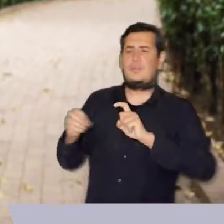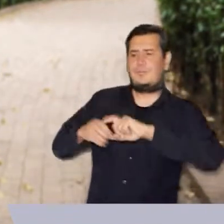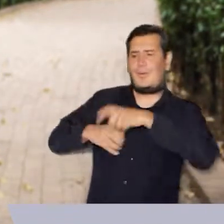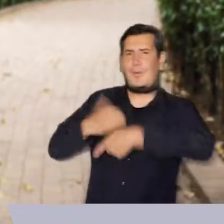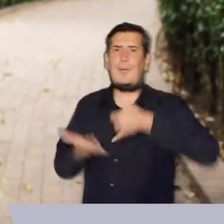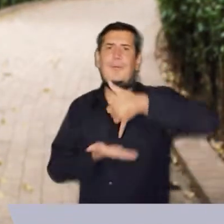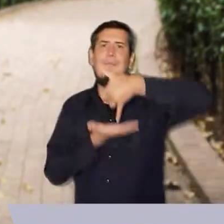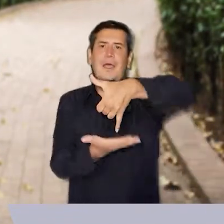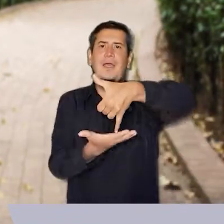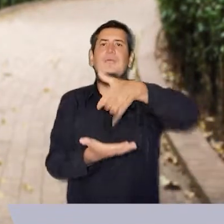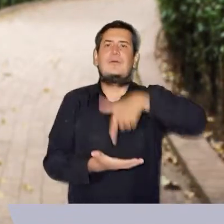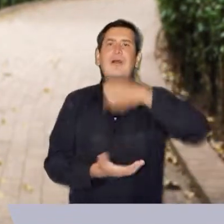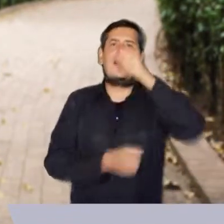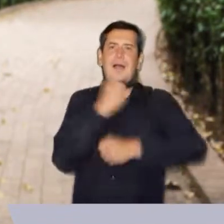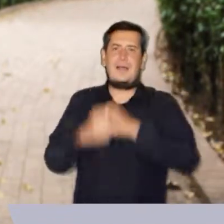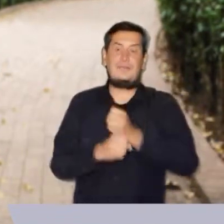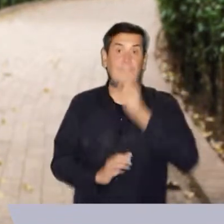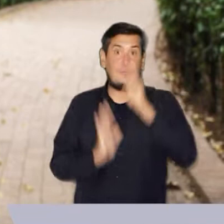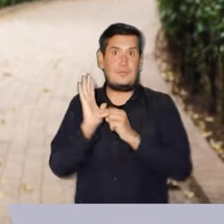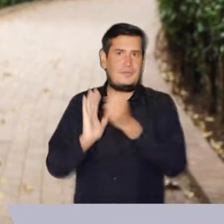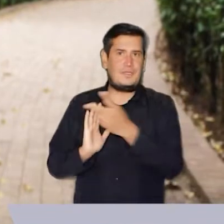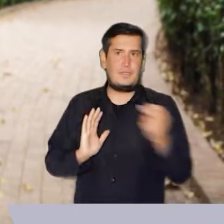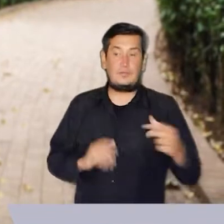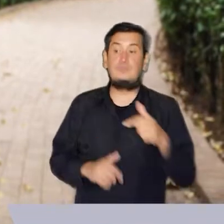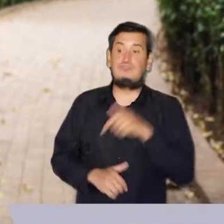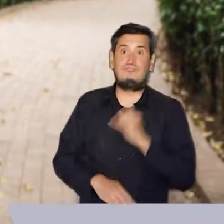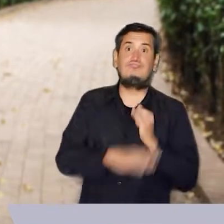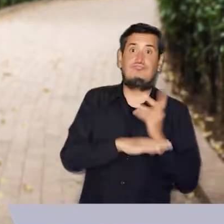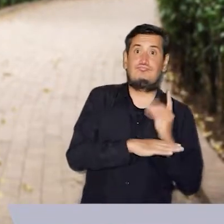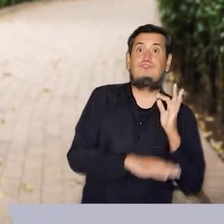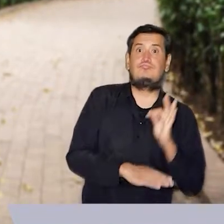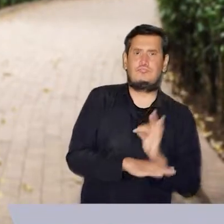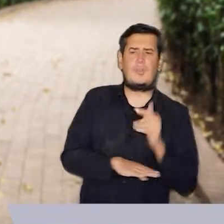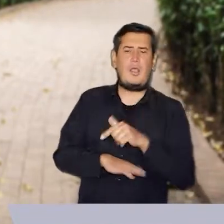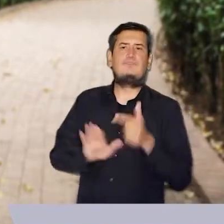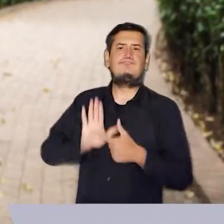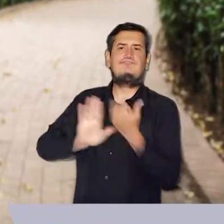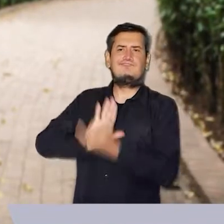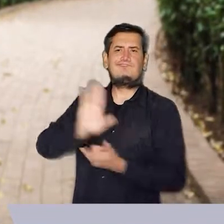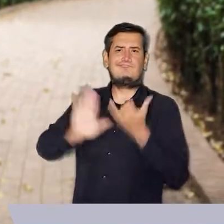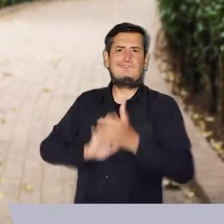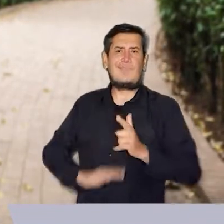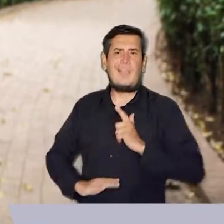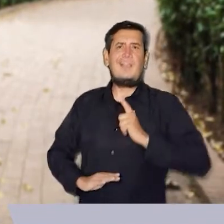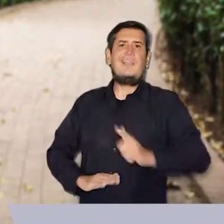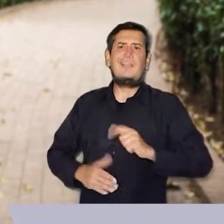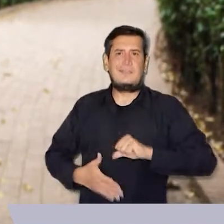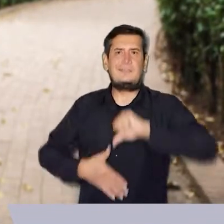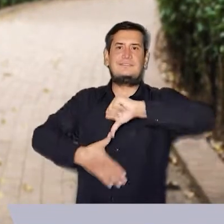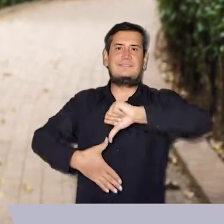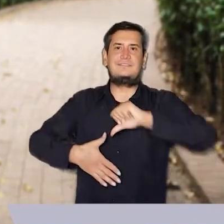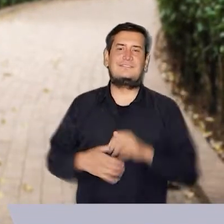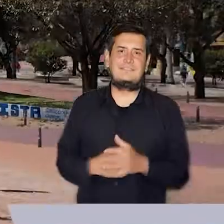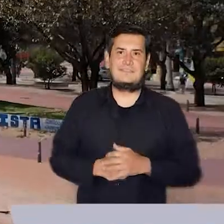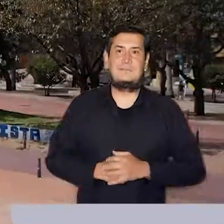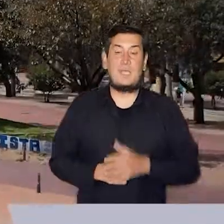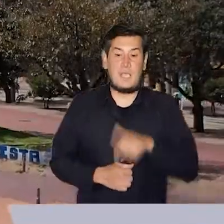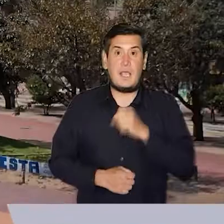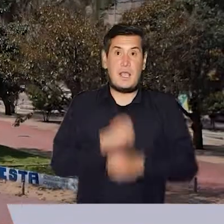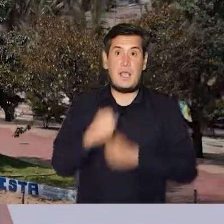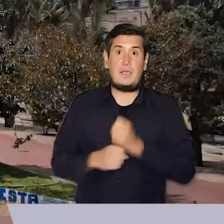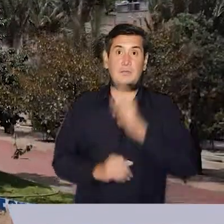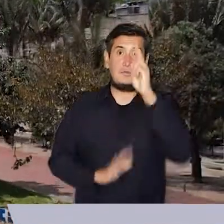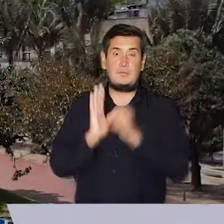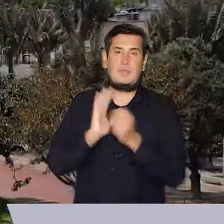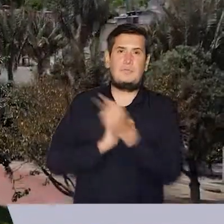Awards 2022, premios donde el IET también participa con la categoría Patronato de Turismo de Ciudad Líder de Sudamérica. En este